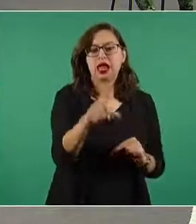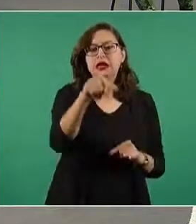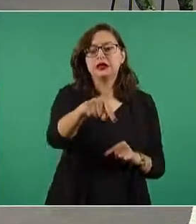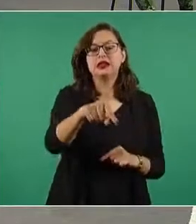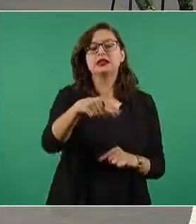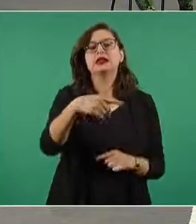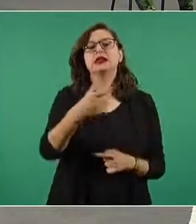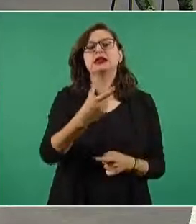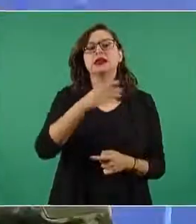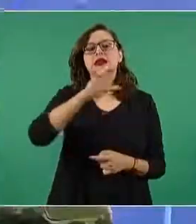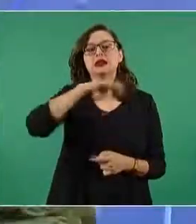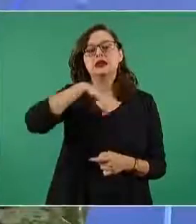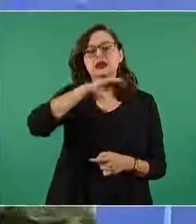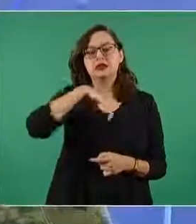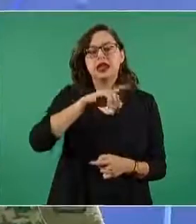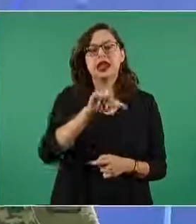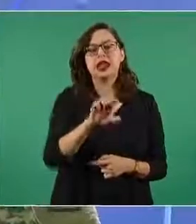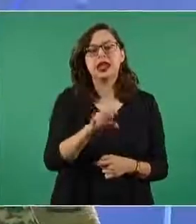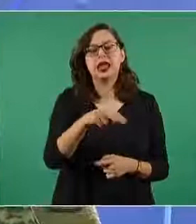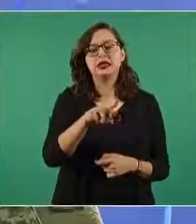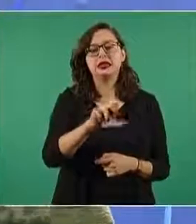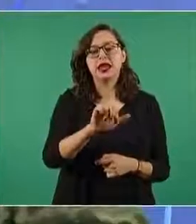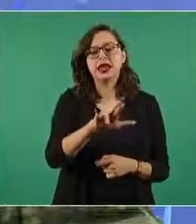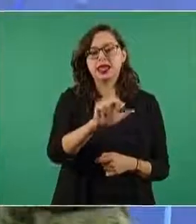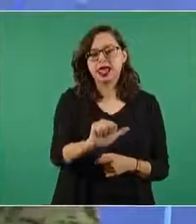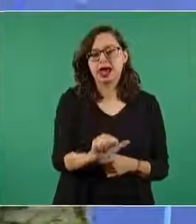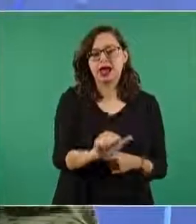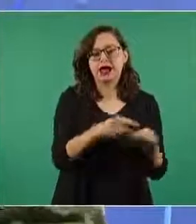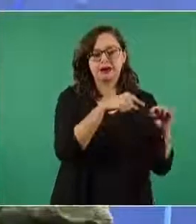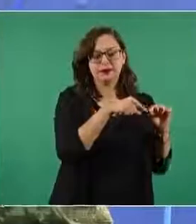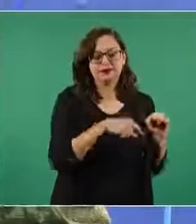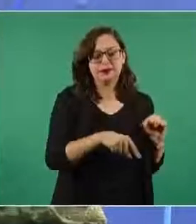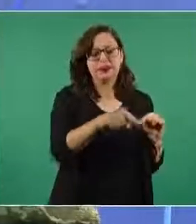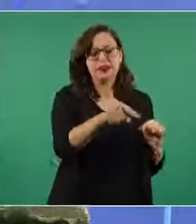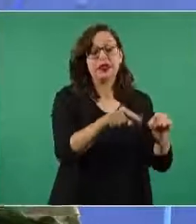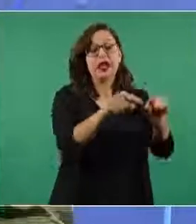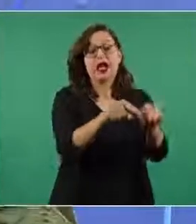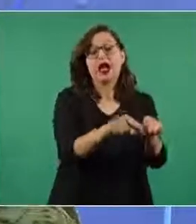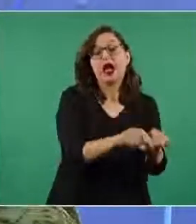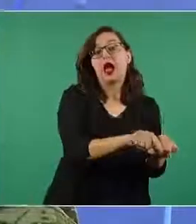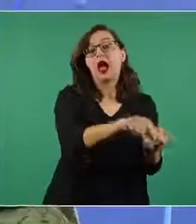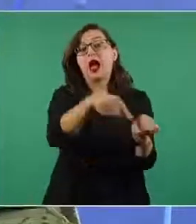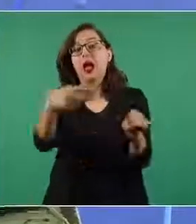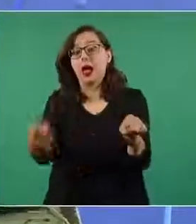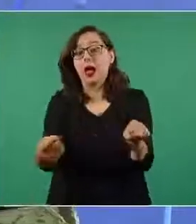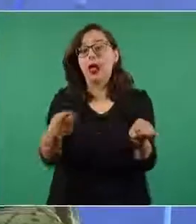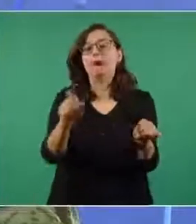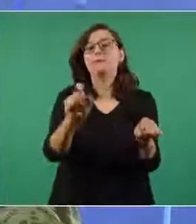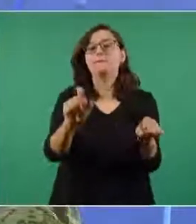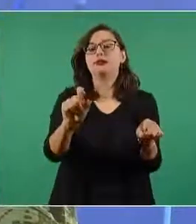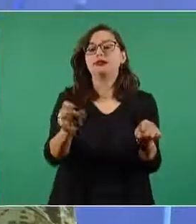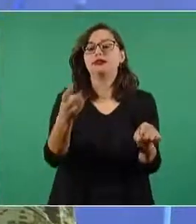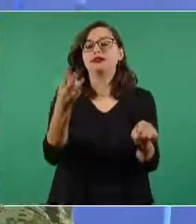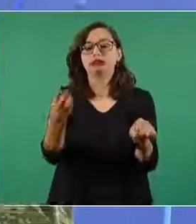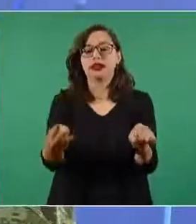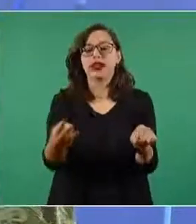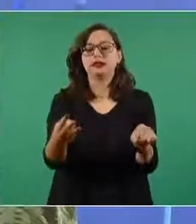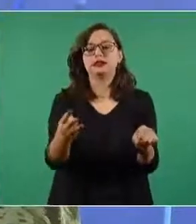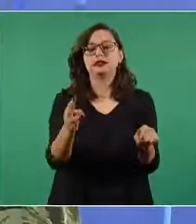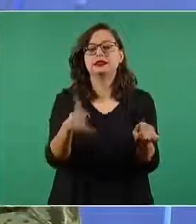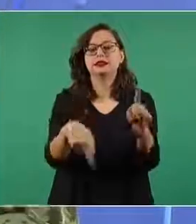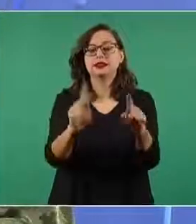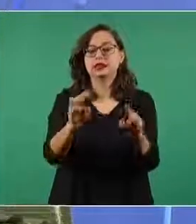Lechería de Lechería al aeropuerto son 23 kilómetros la Secretaría de Defensa Nacional con su presupuesto y dentro y